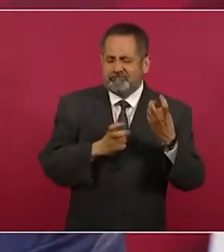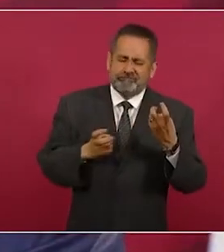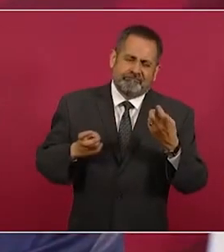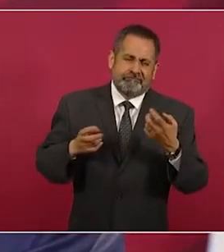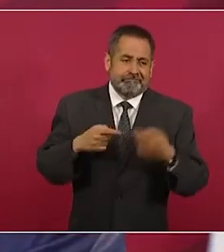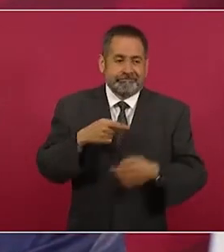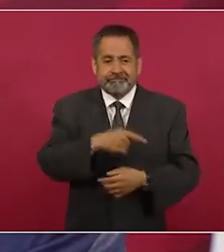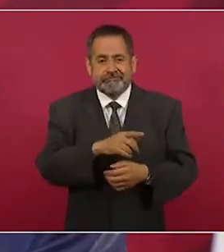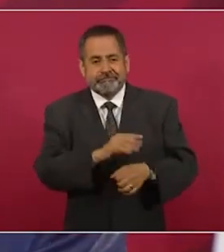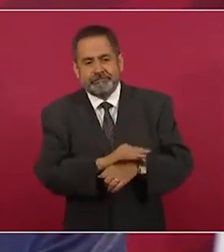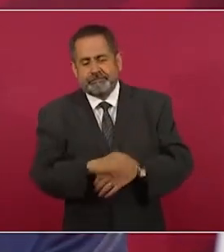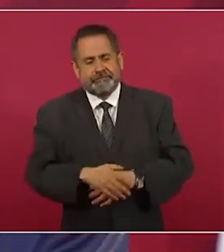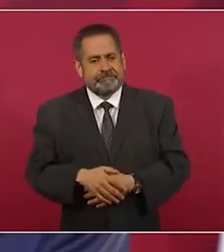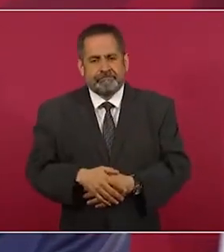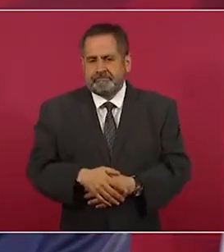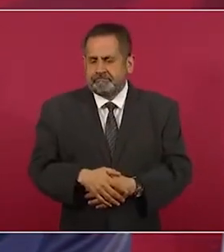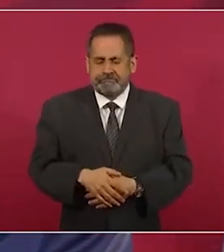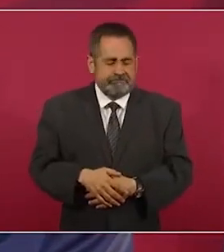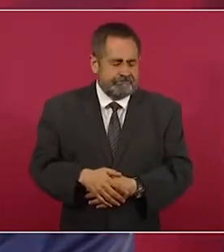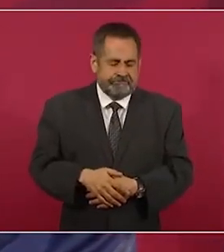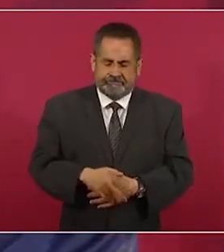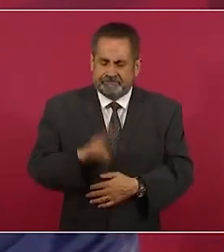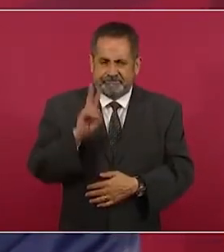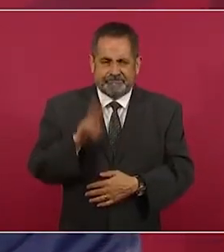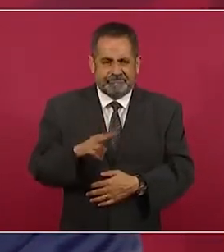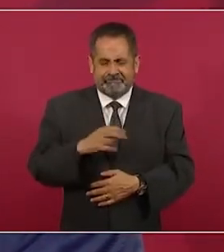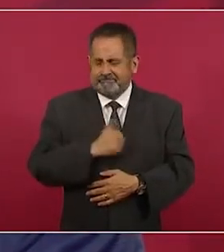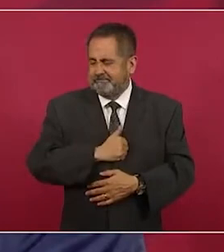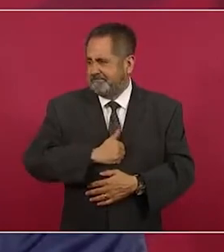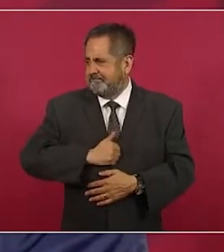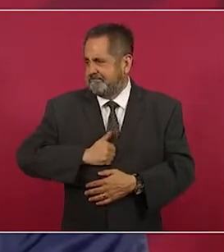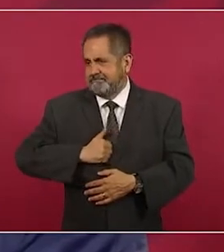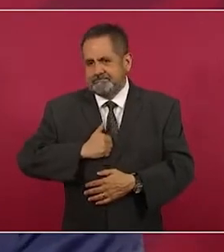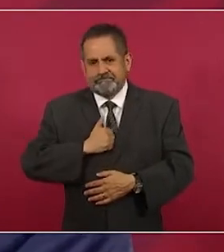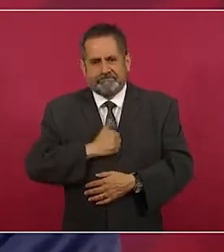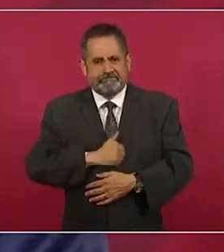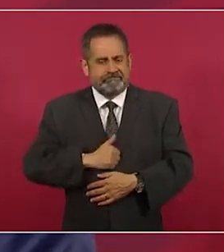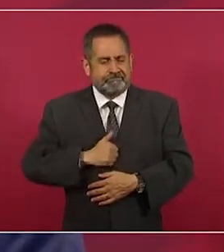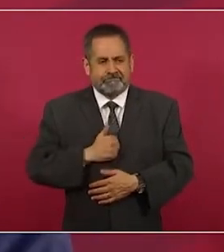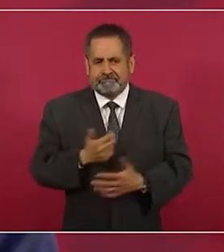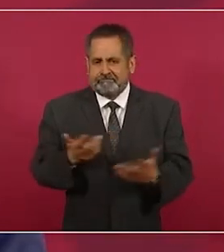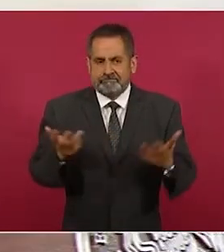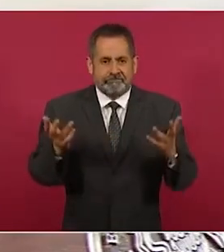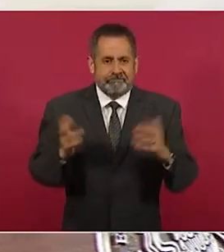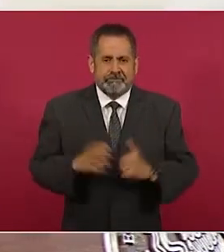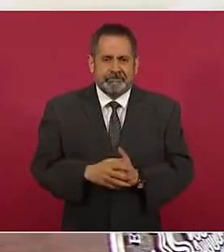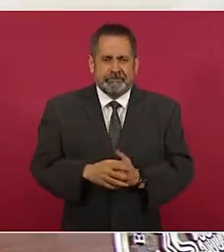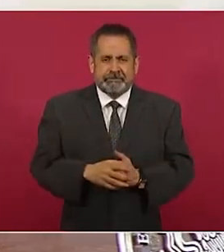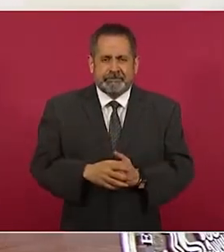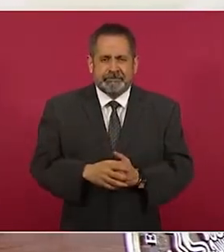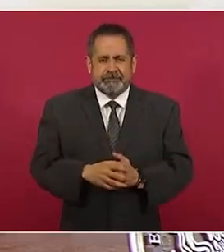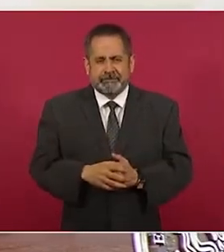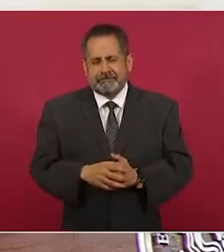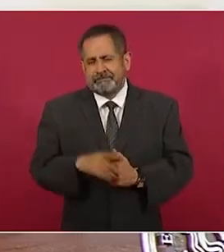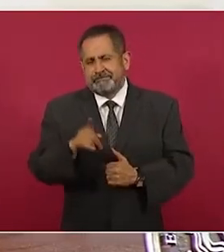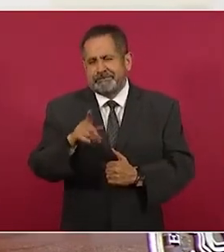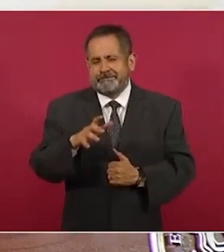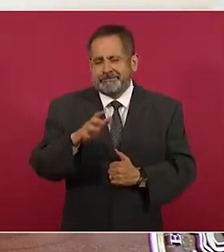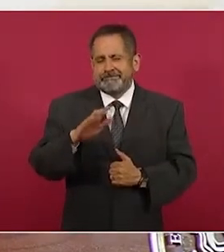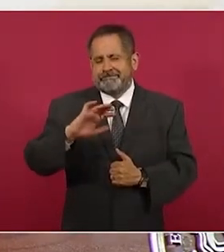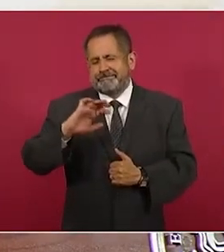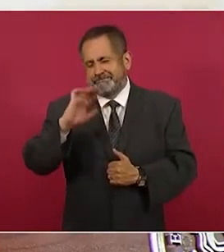Muy lamentable lo que sucedió, aunque tampoco es extraño,